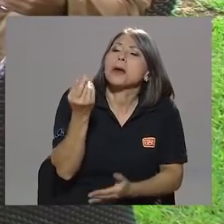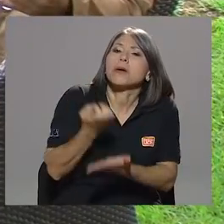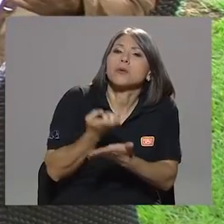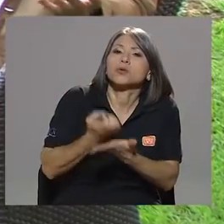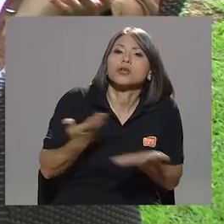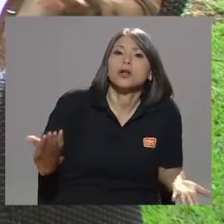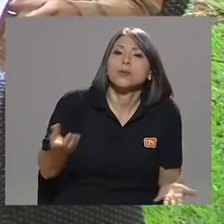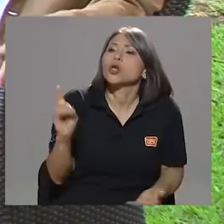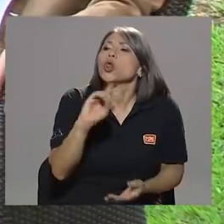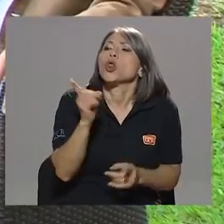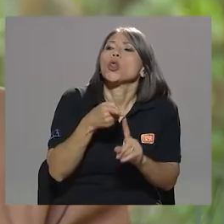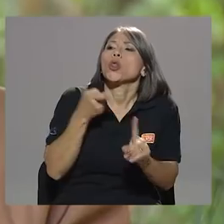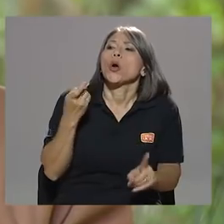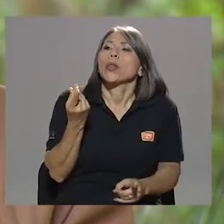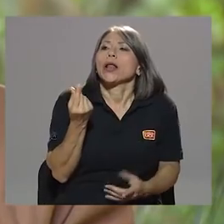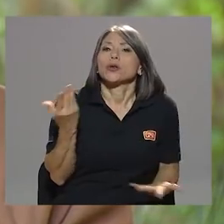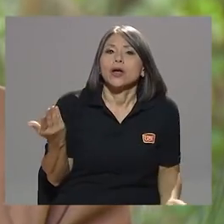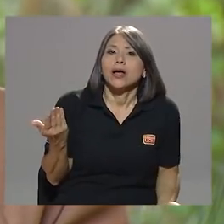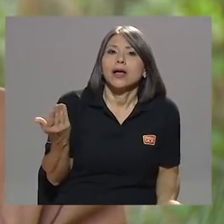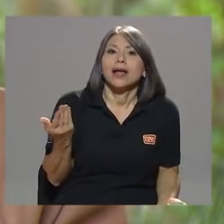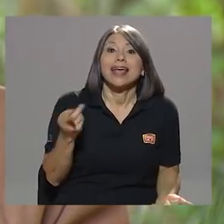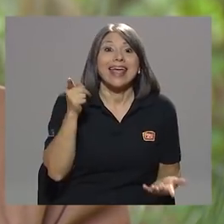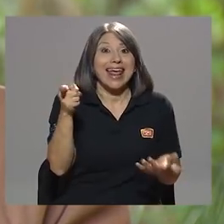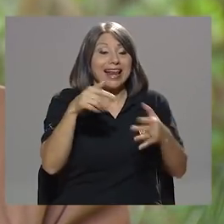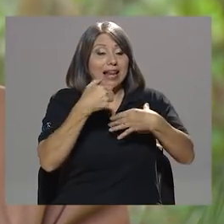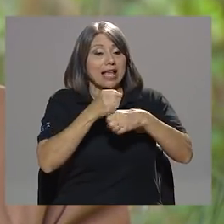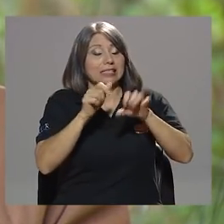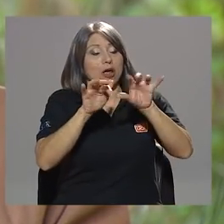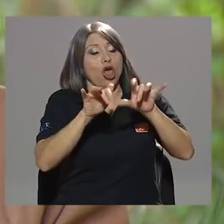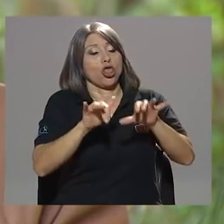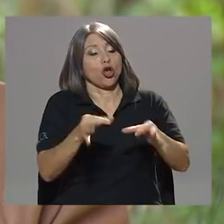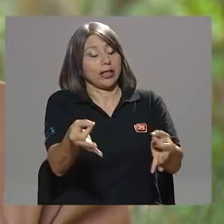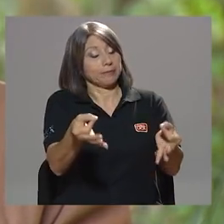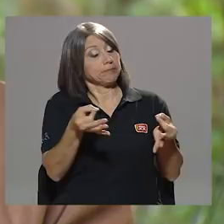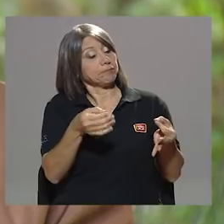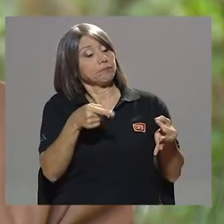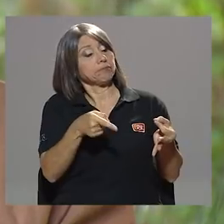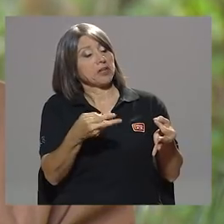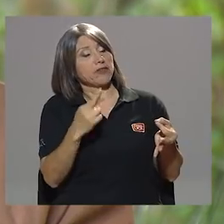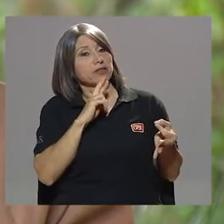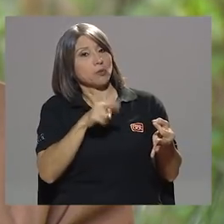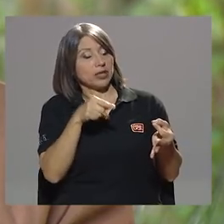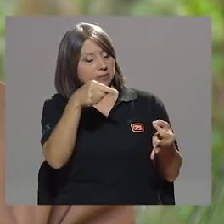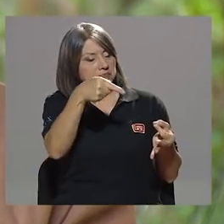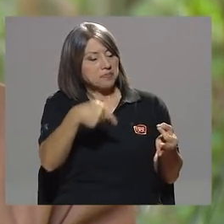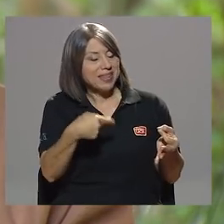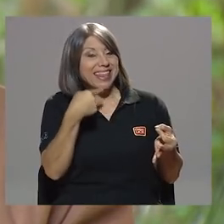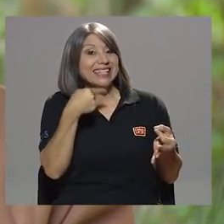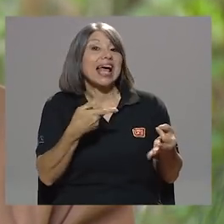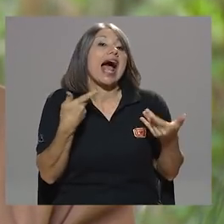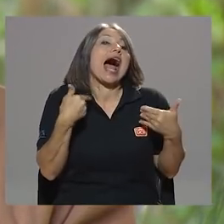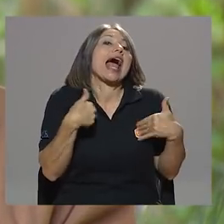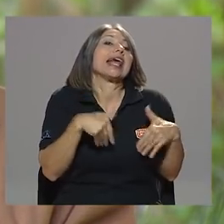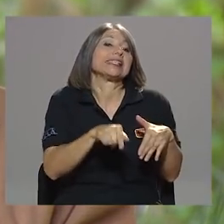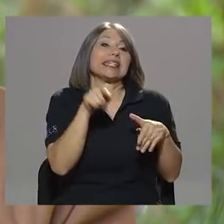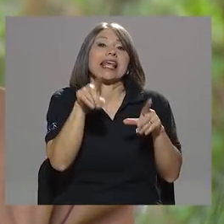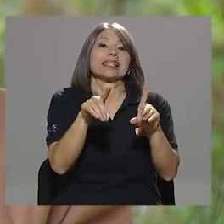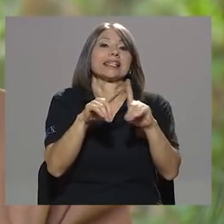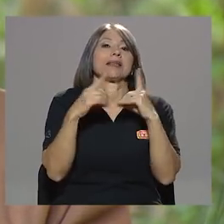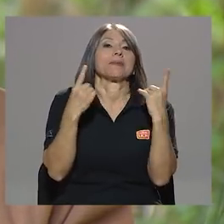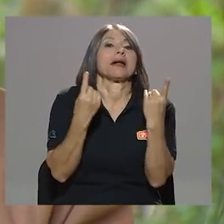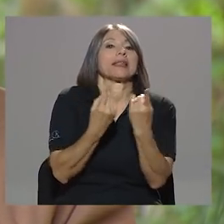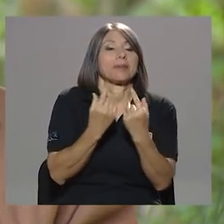económicos, dónde son las proveniencias y venga y me responde en una nota que es que ese departamento o esa